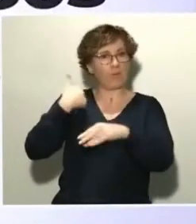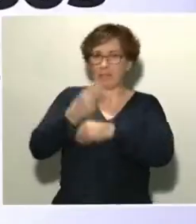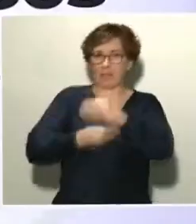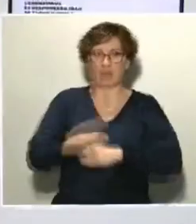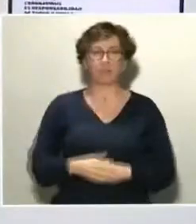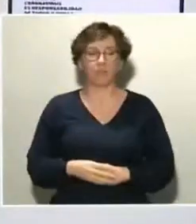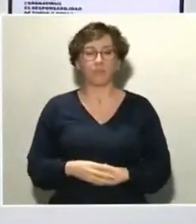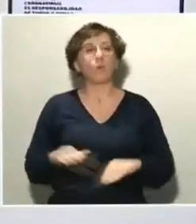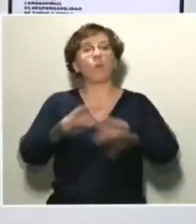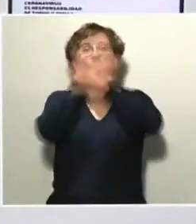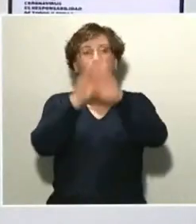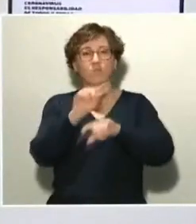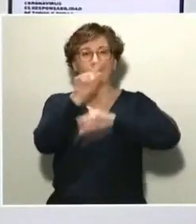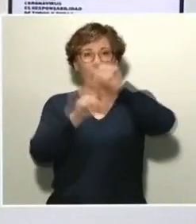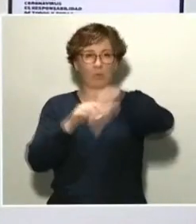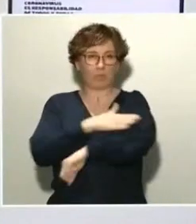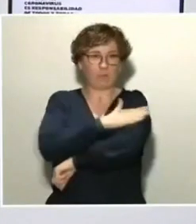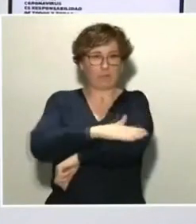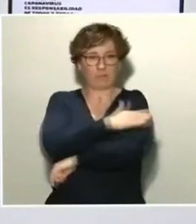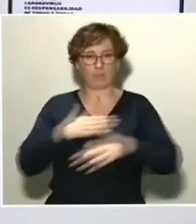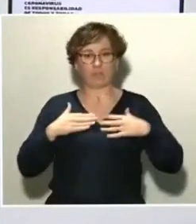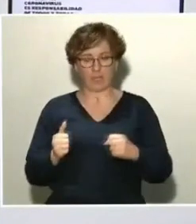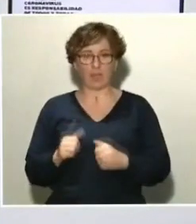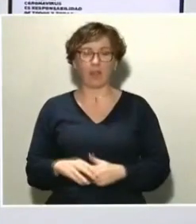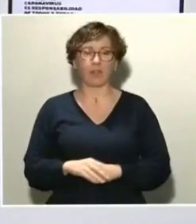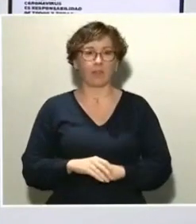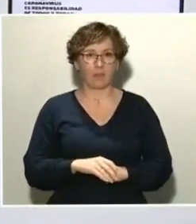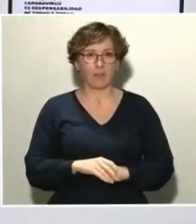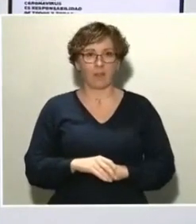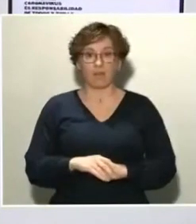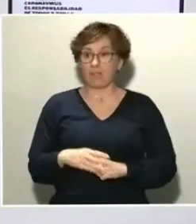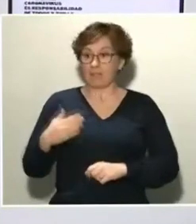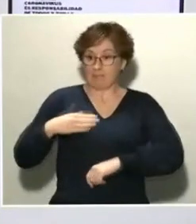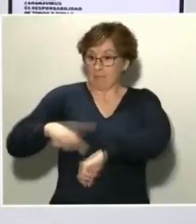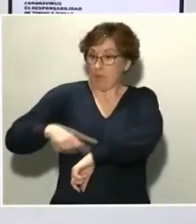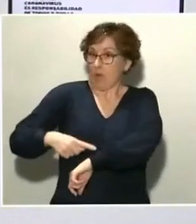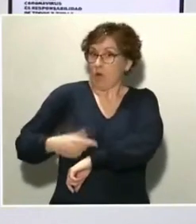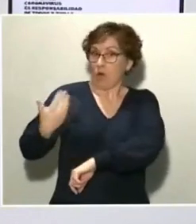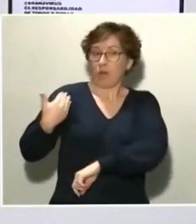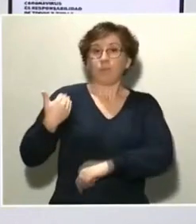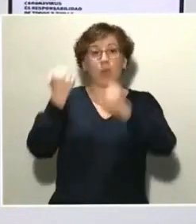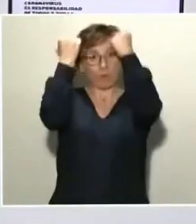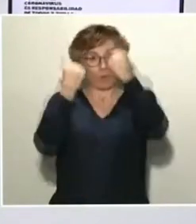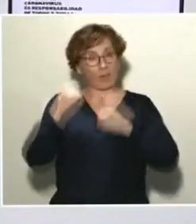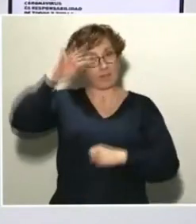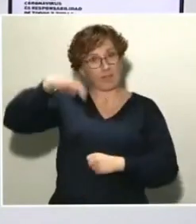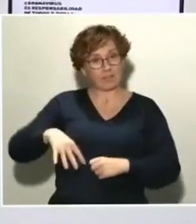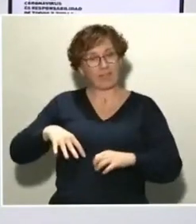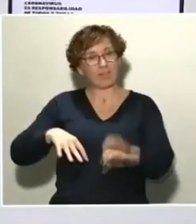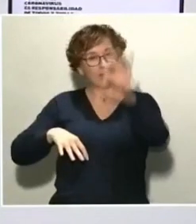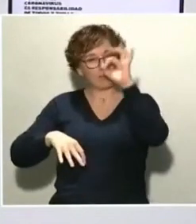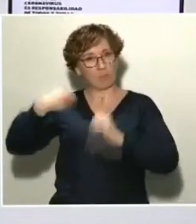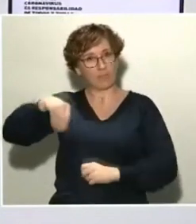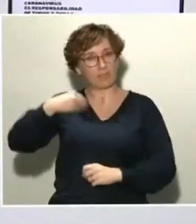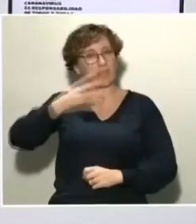Sanidad, el Ministro Salvador Illa. A lo largo de las últimas horas, las autoridades catalanas y, en concreto, el Presidente Quintorra están insistiendo